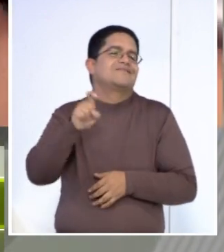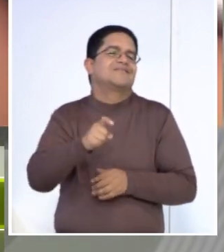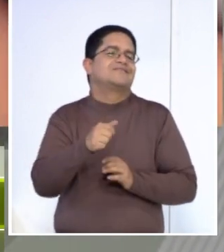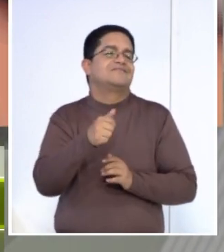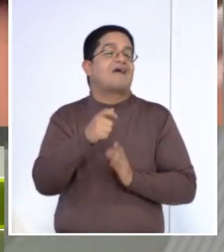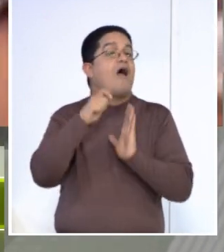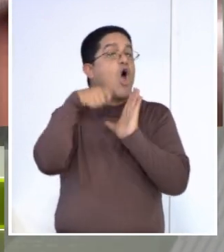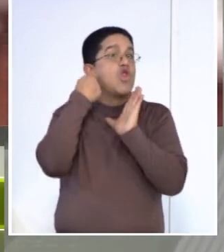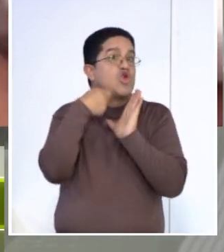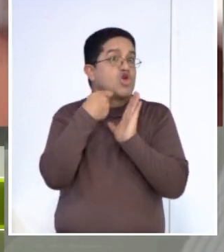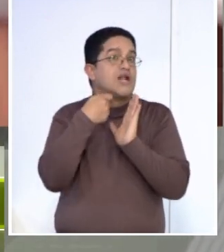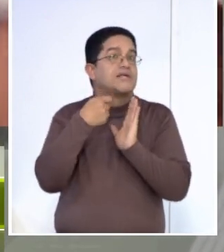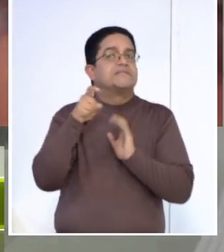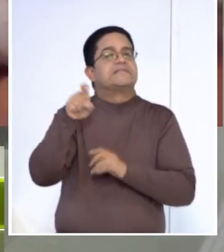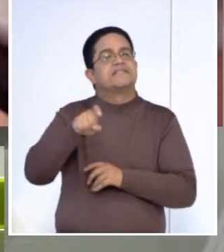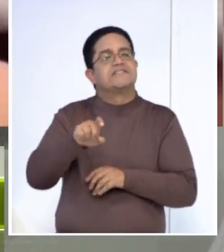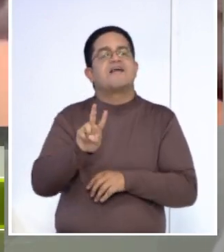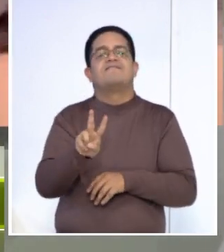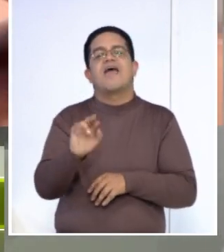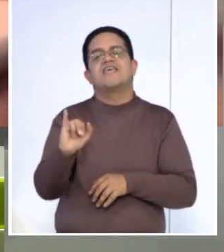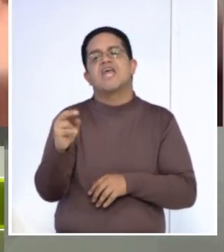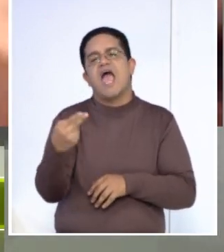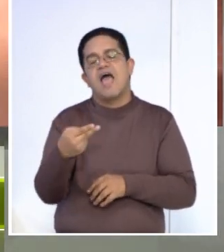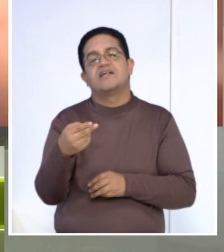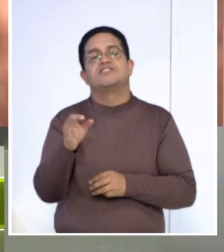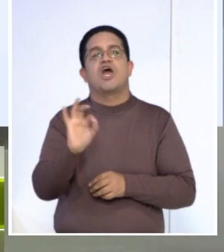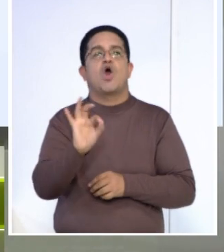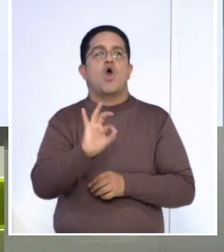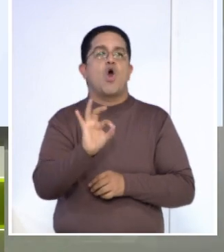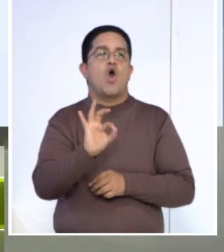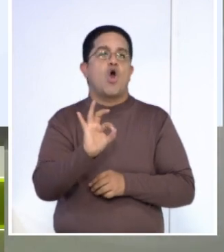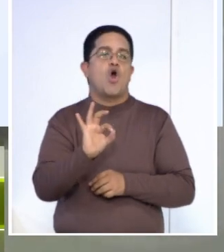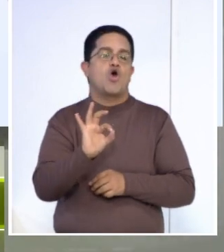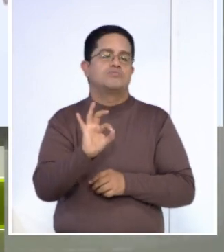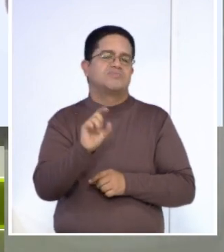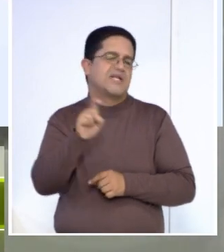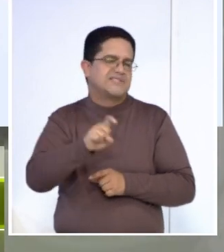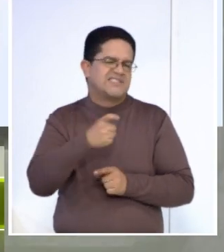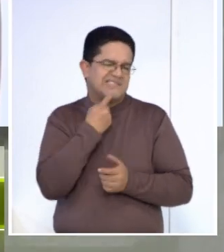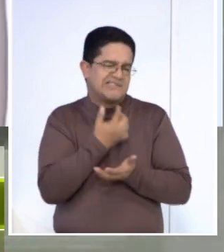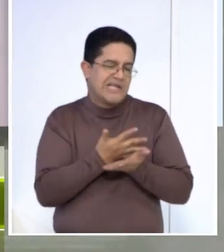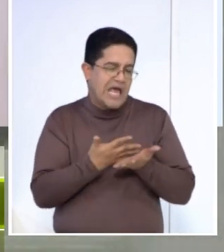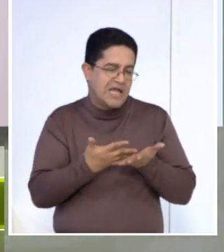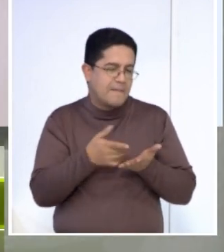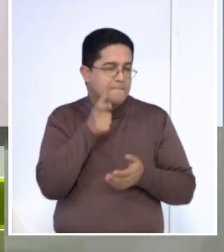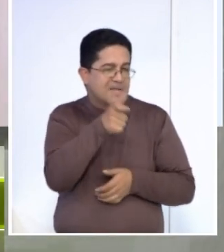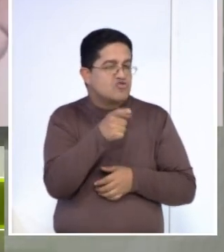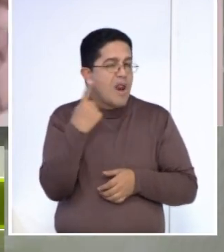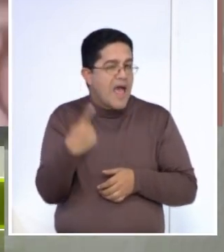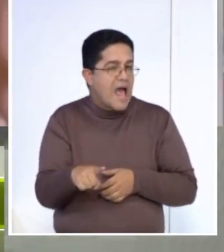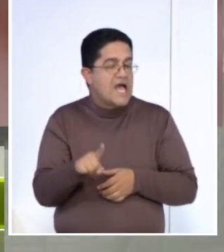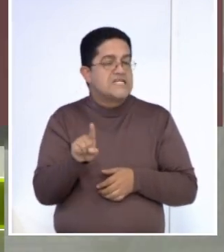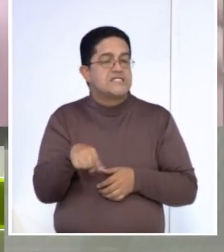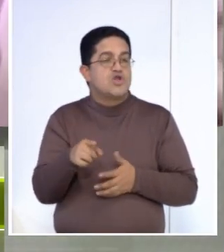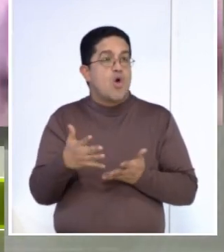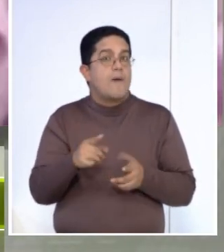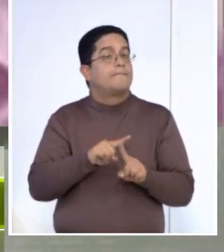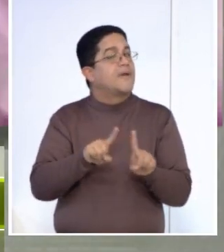odontológica, lo primero que uno pide es un VIH, un examen serológico para ver si el paciente tiene o no tiene. Pero es